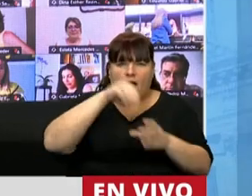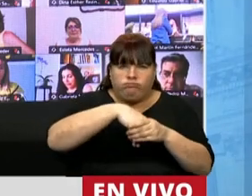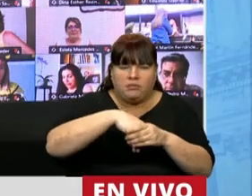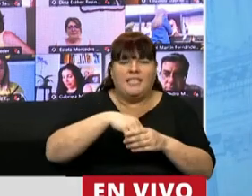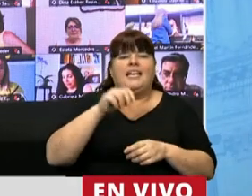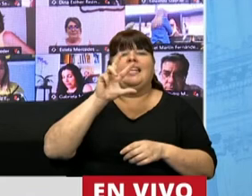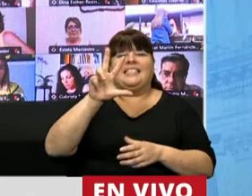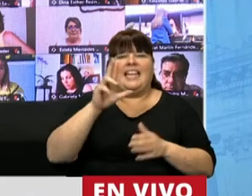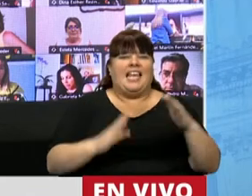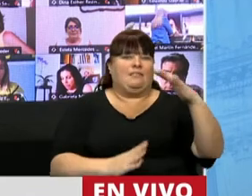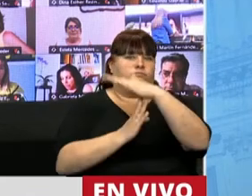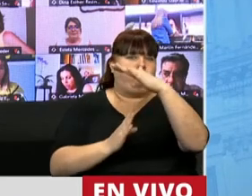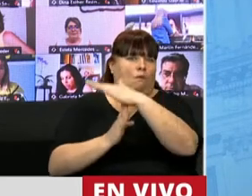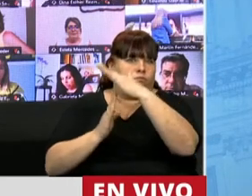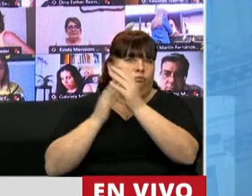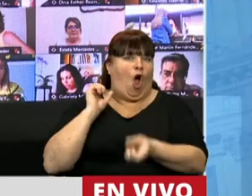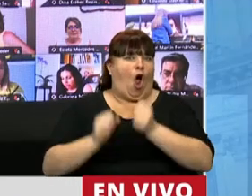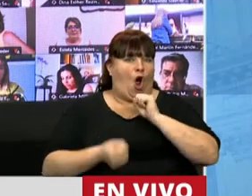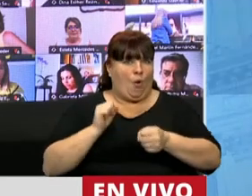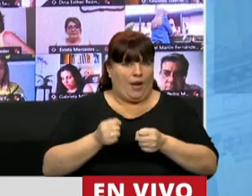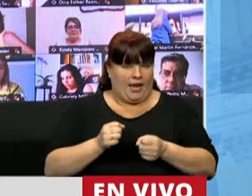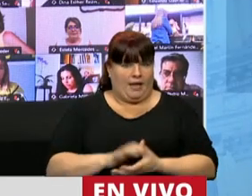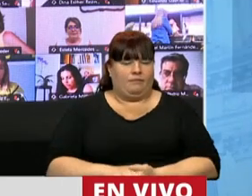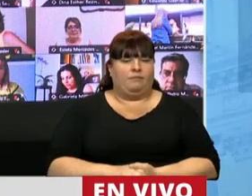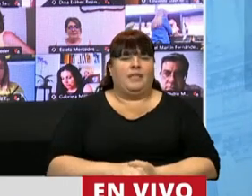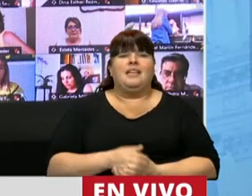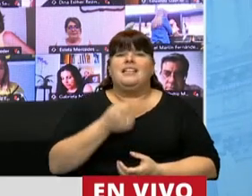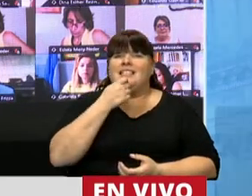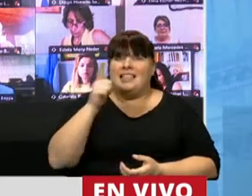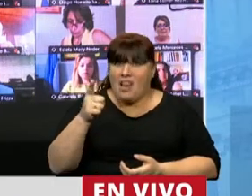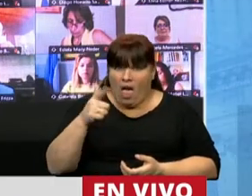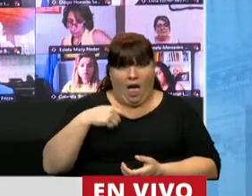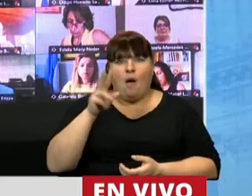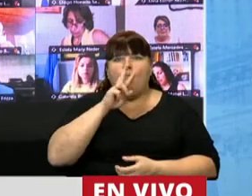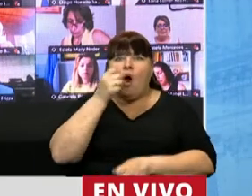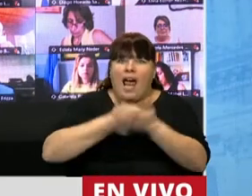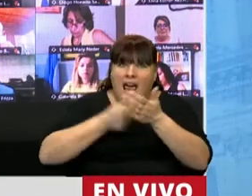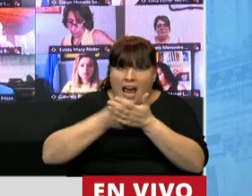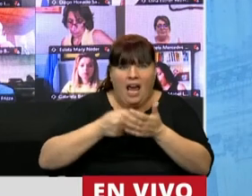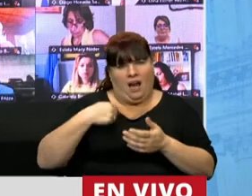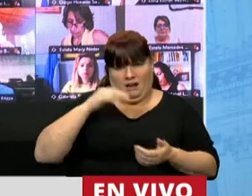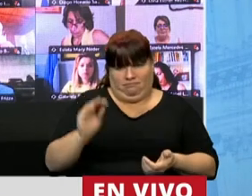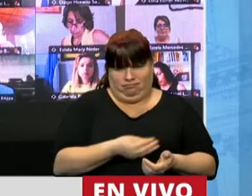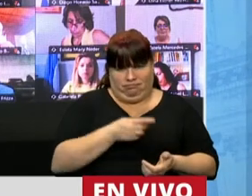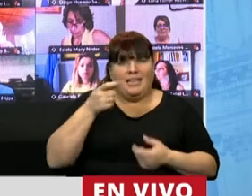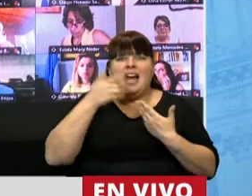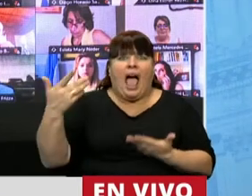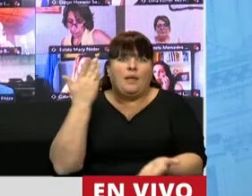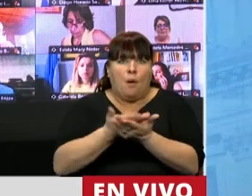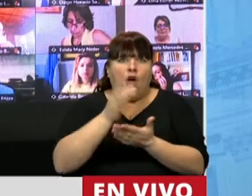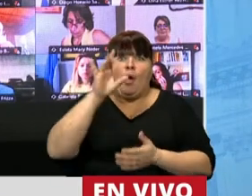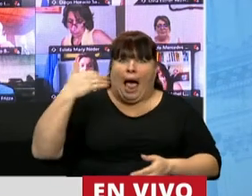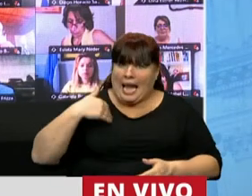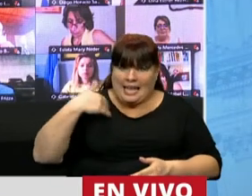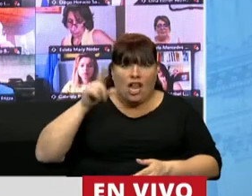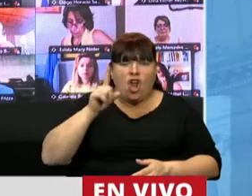de las 3 centrales obreras. No hubiera sido posible sin esas mujeres sindicalistas que lo empezaron, no solamente acá en la